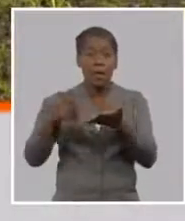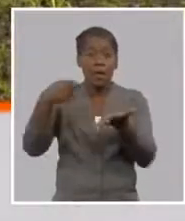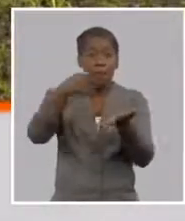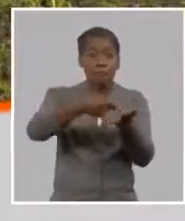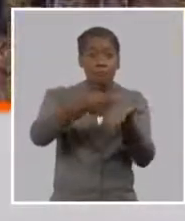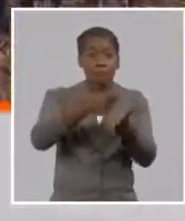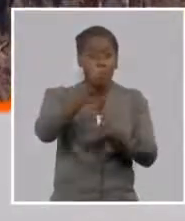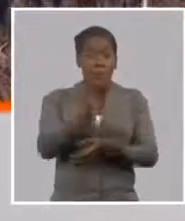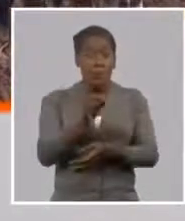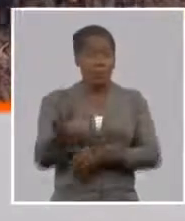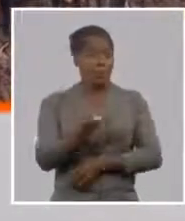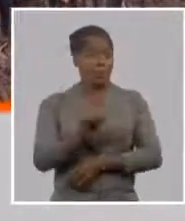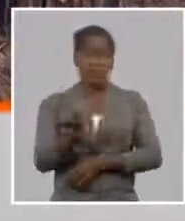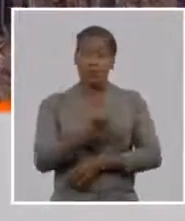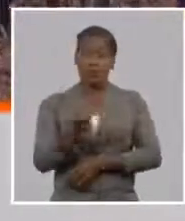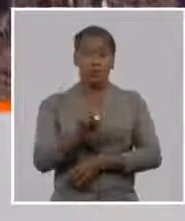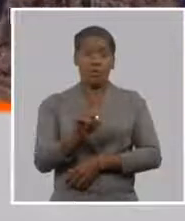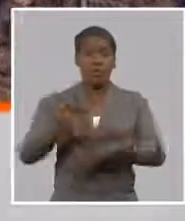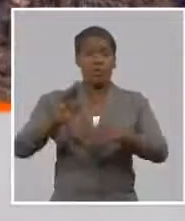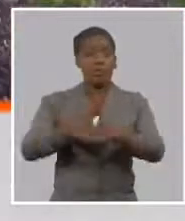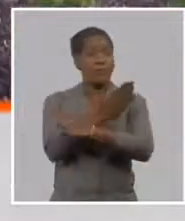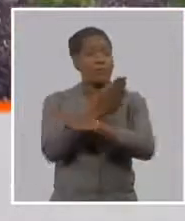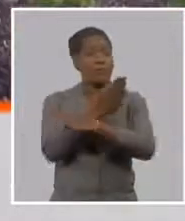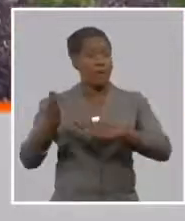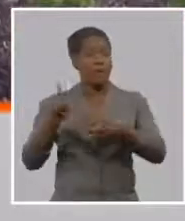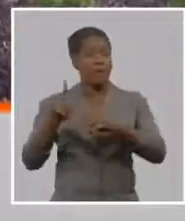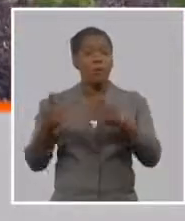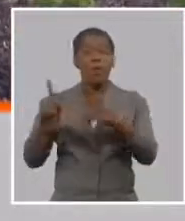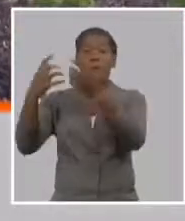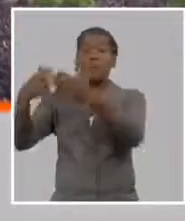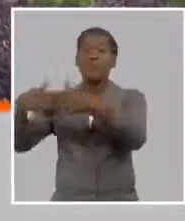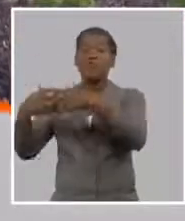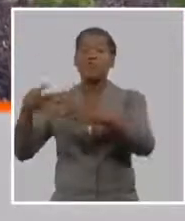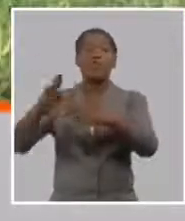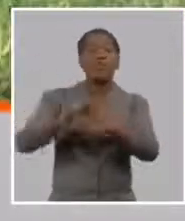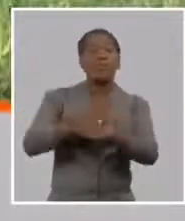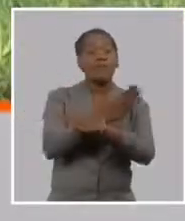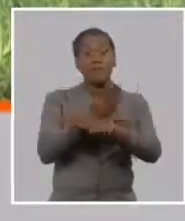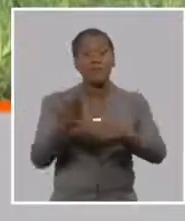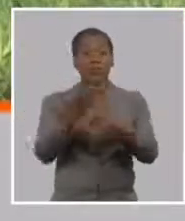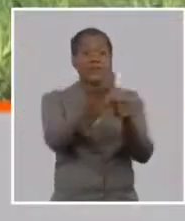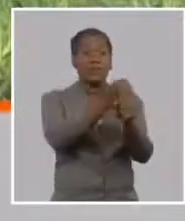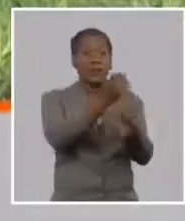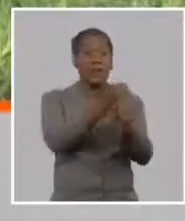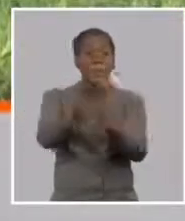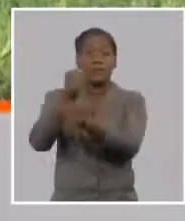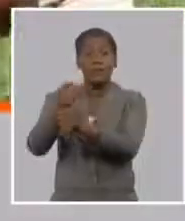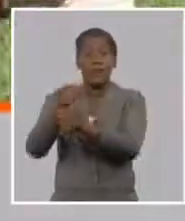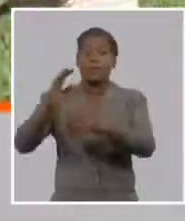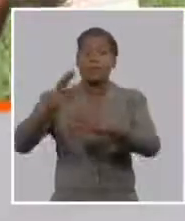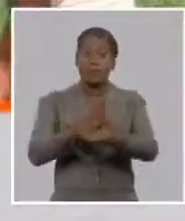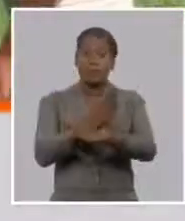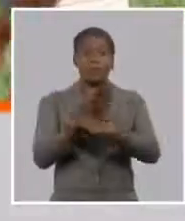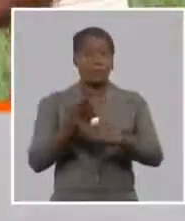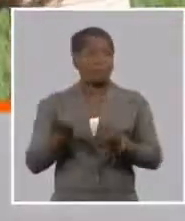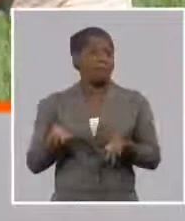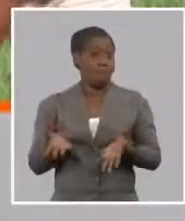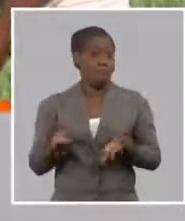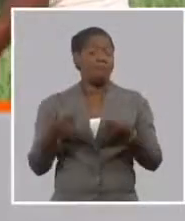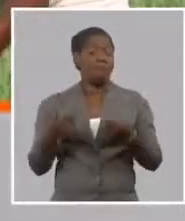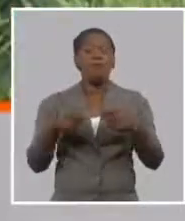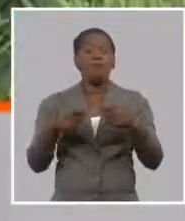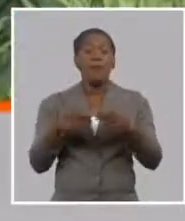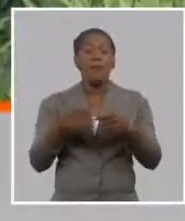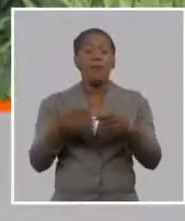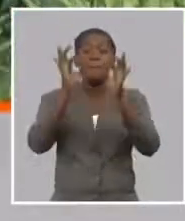consideramos la facultad por tipo de cliente el sector empresarial tiene una facultad las VPC las CPA tienen otra facultad y